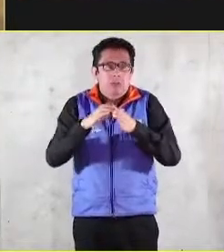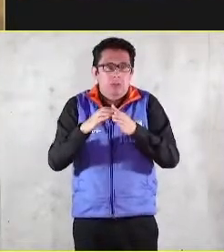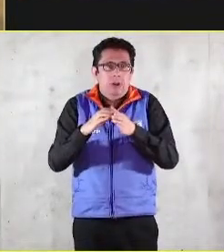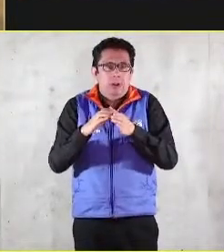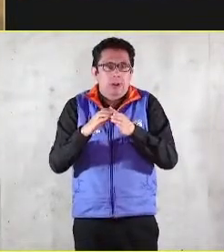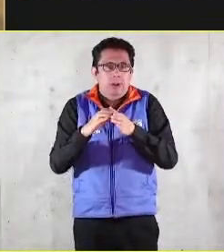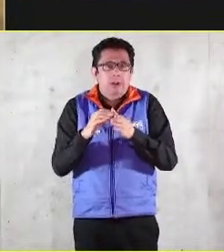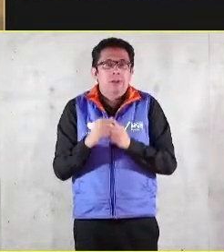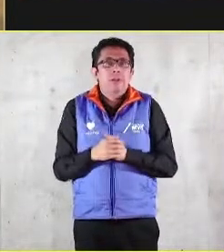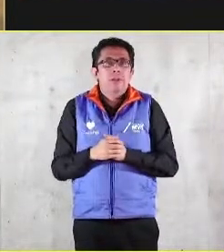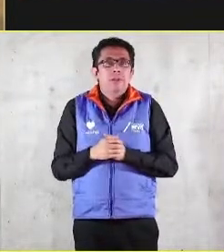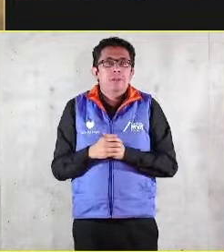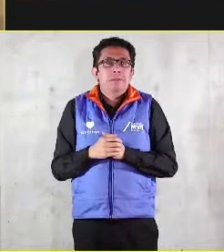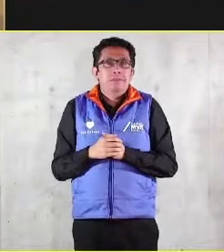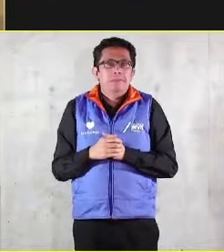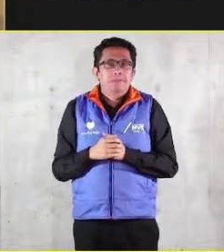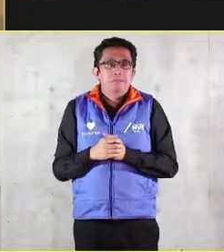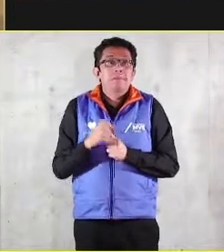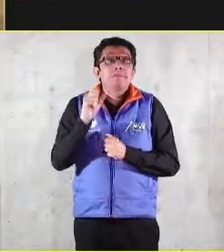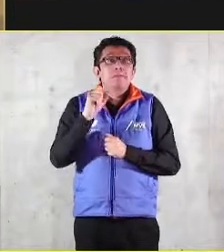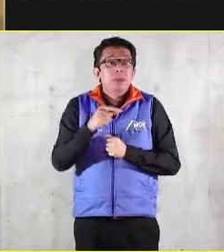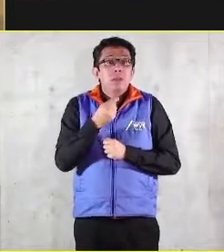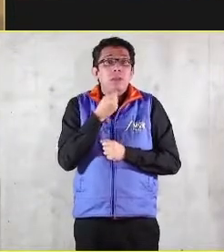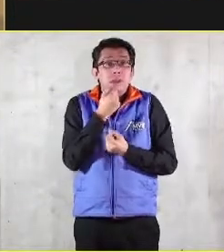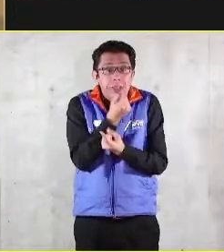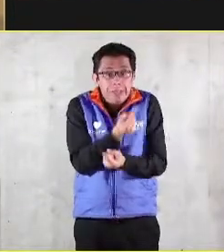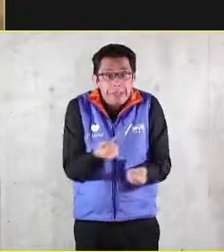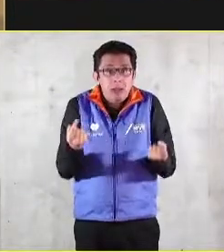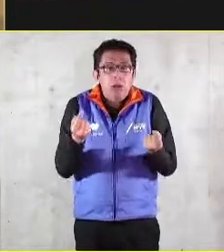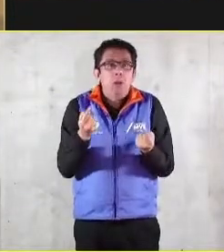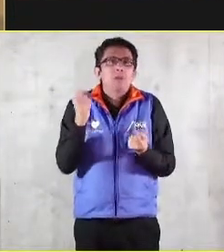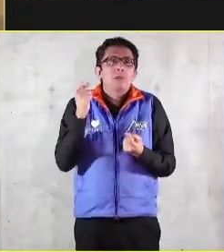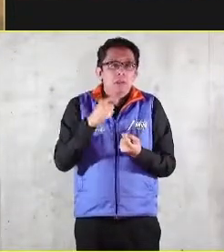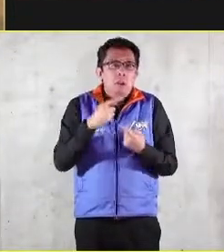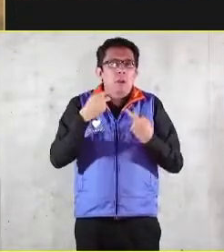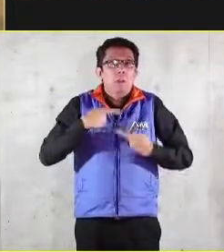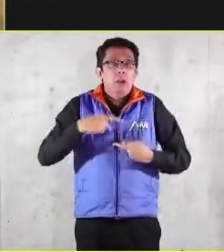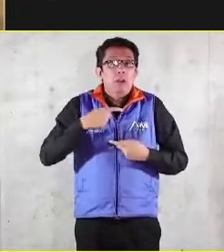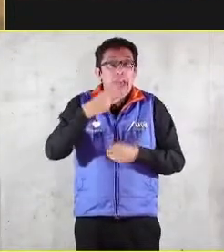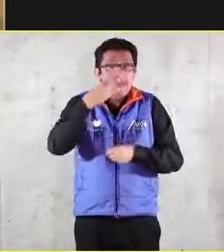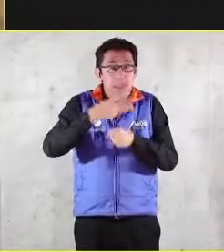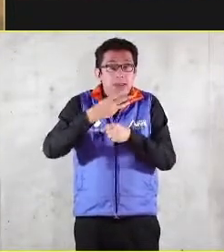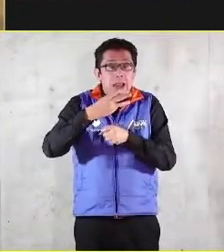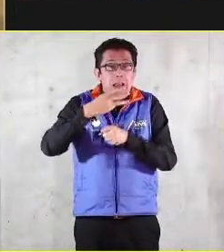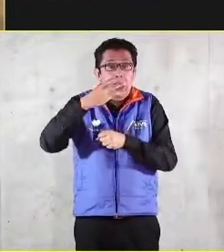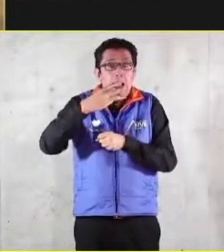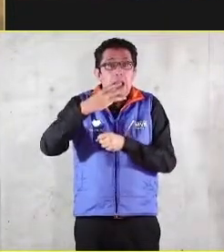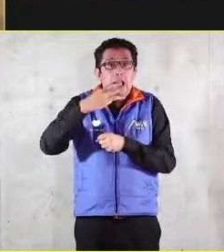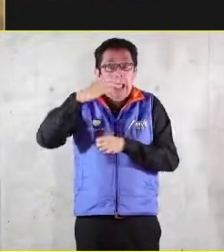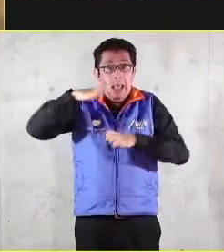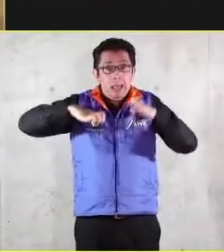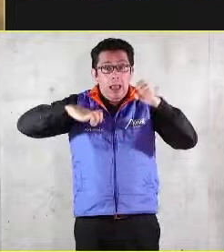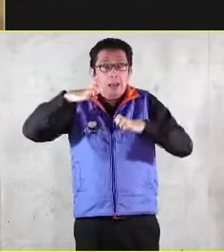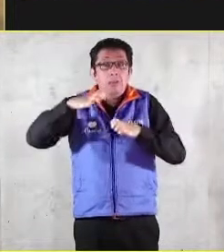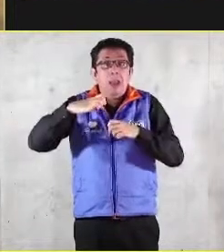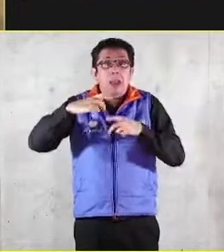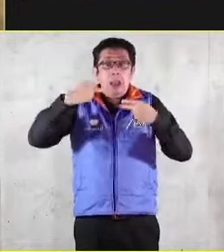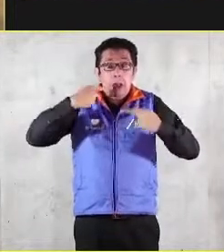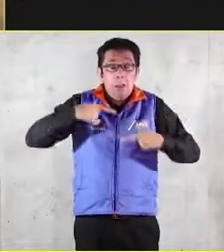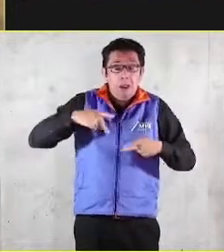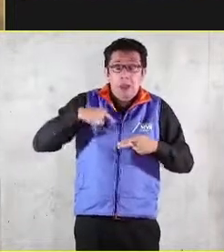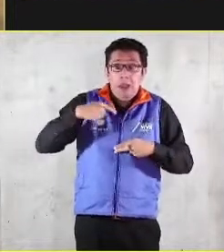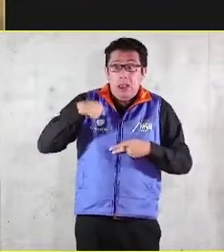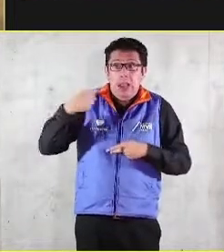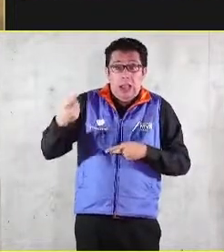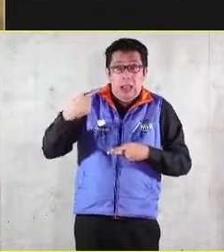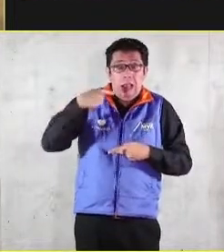comunidad, sobre todo lo entendemos en la infancia y en la vejez. Entonces, si no hay alguien que se haga cargo de nosotros, pues no hay